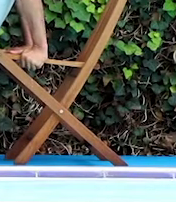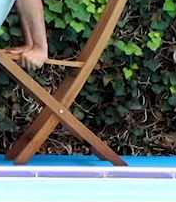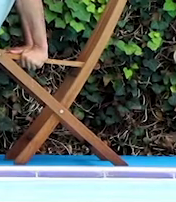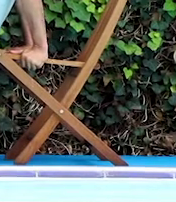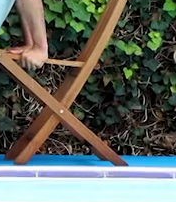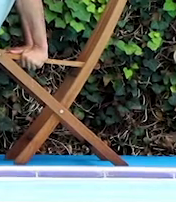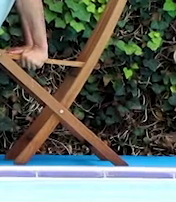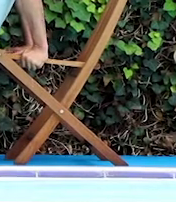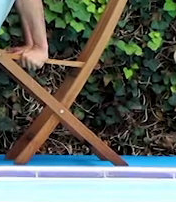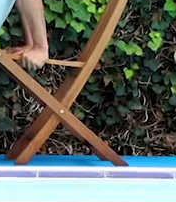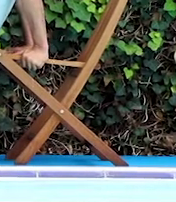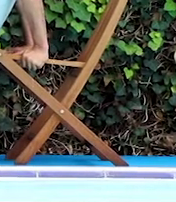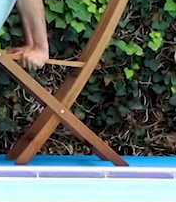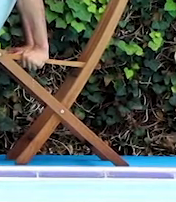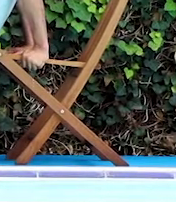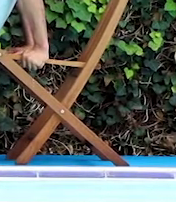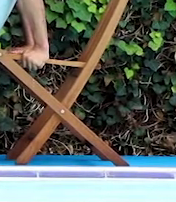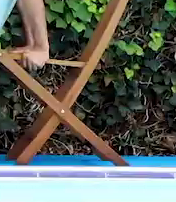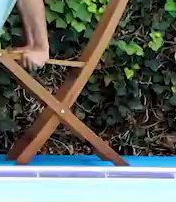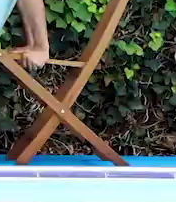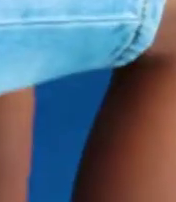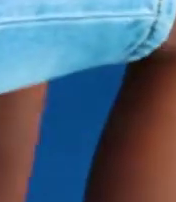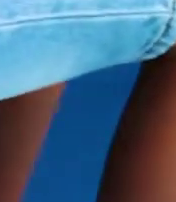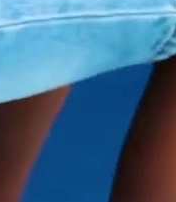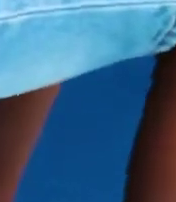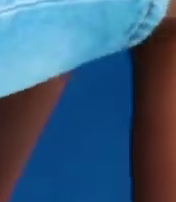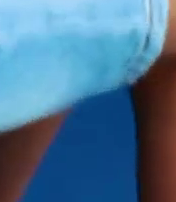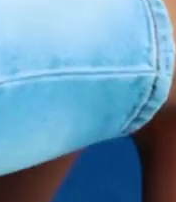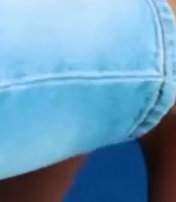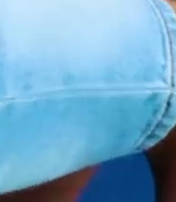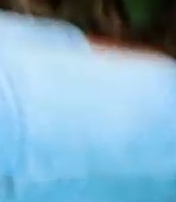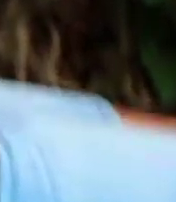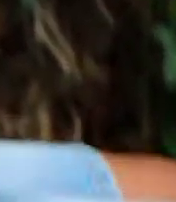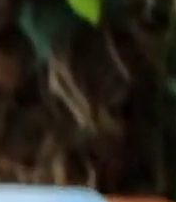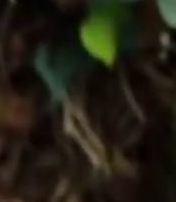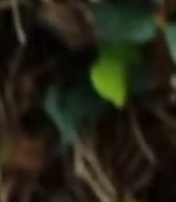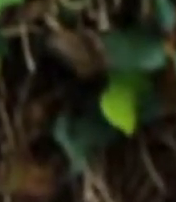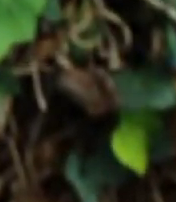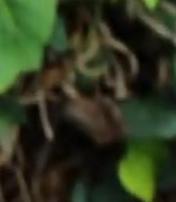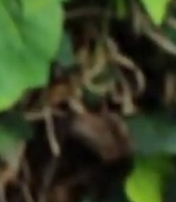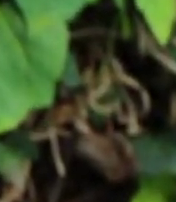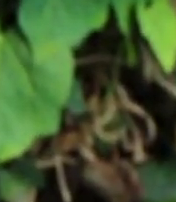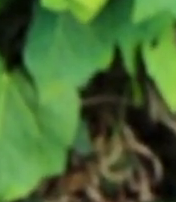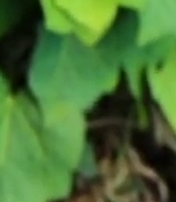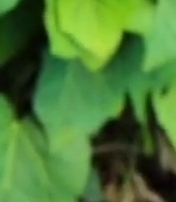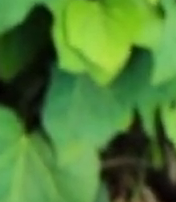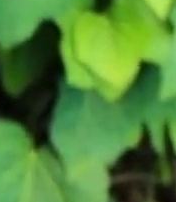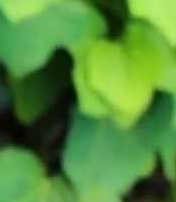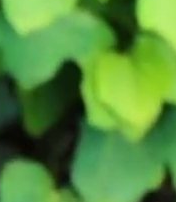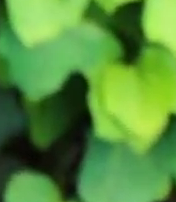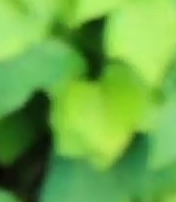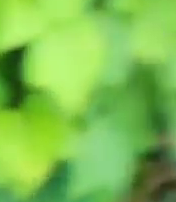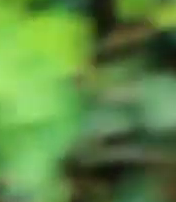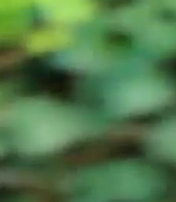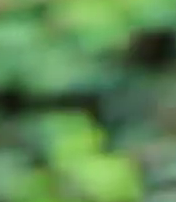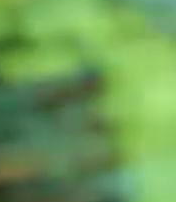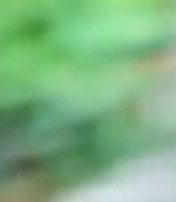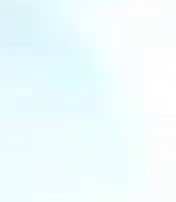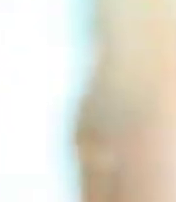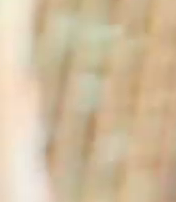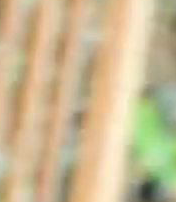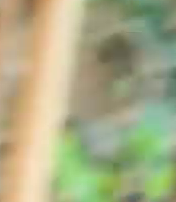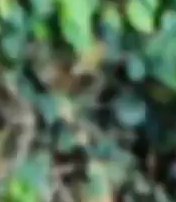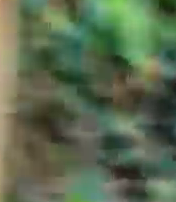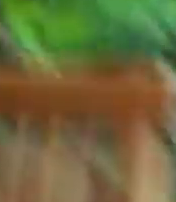15 segundos. Bien estirados los codos, el pecho y la espalda